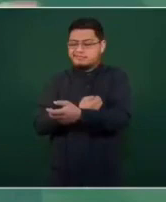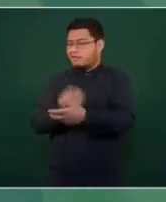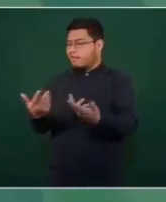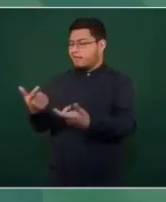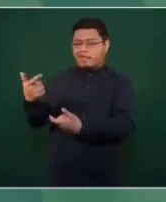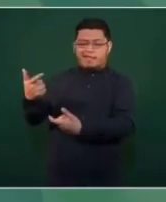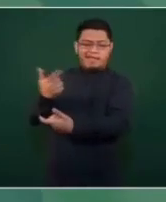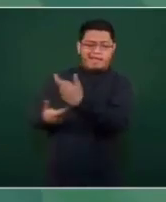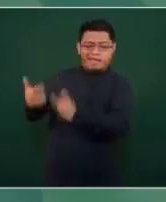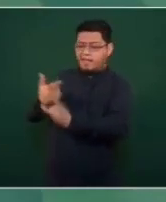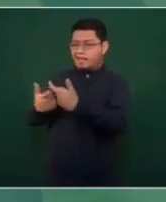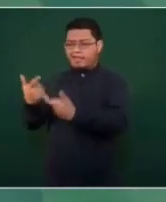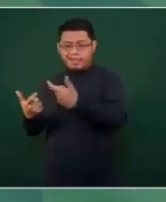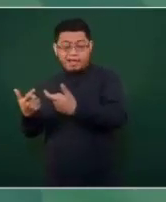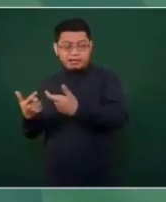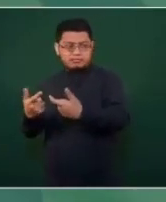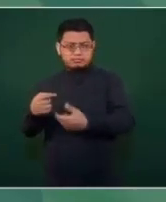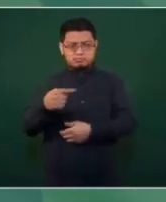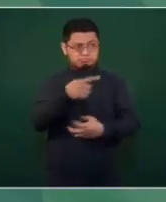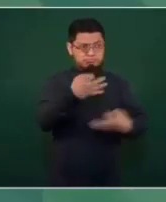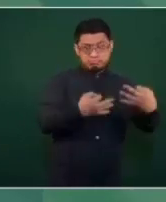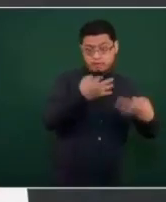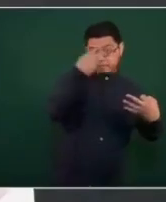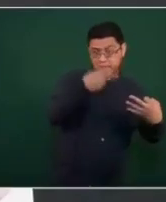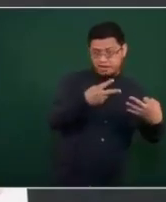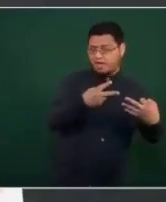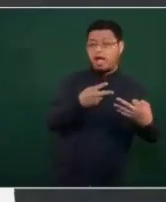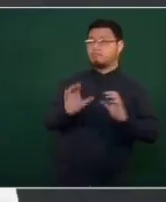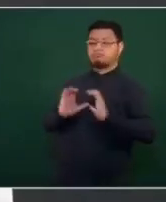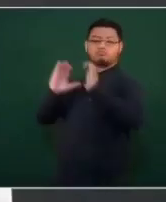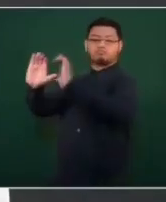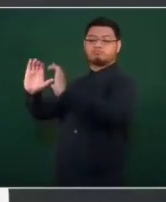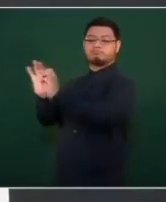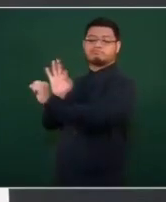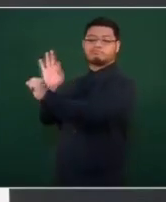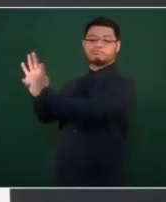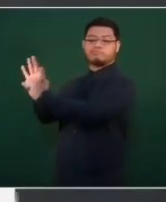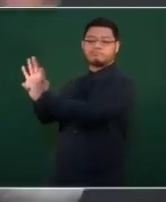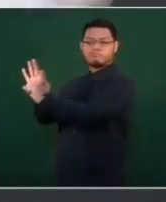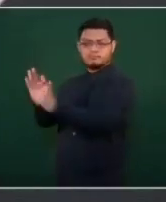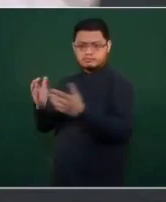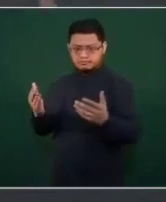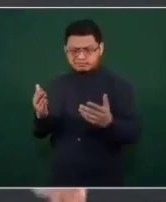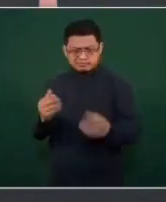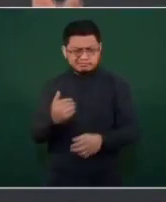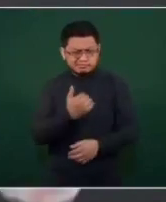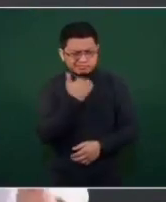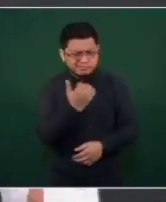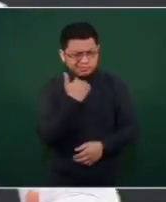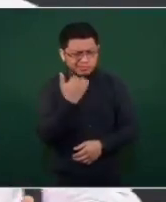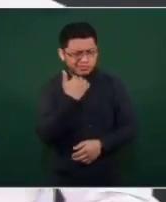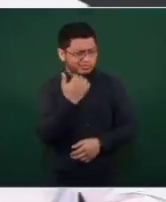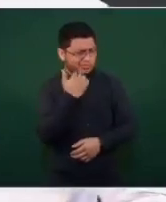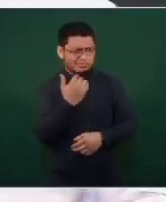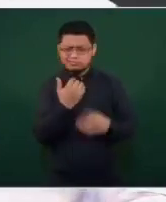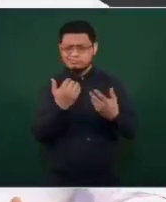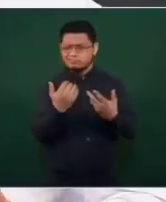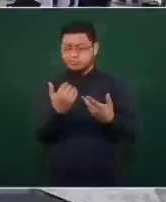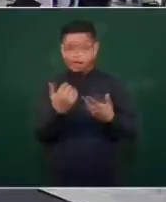mexicanos protegiéndolos. Si queremos combatir la corrupción, ahí están los del Poder Judicial